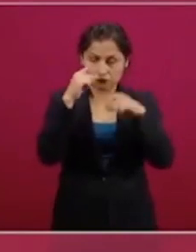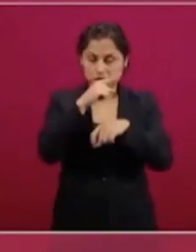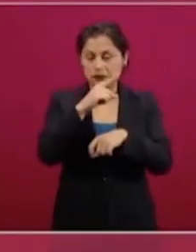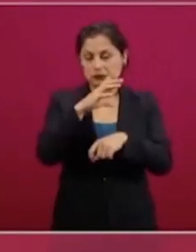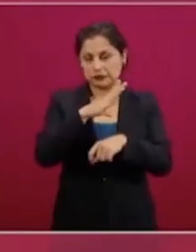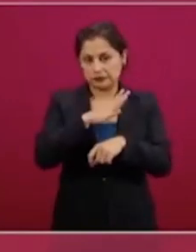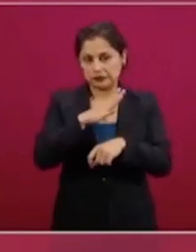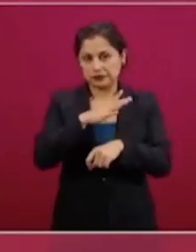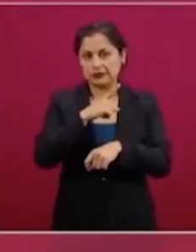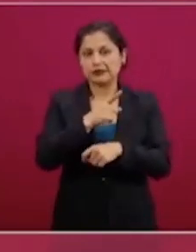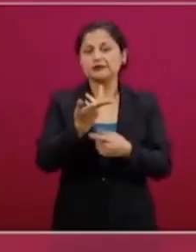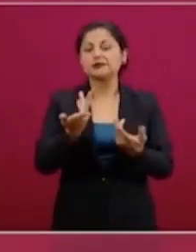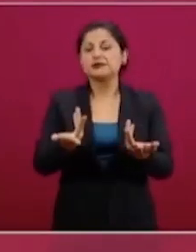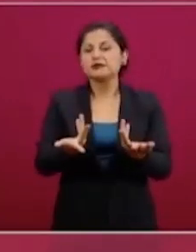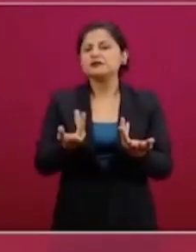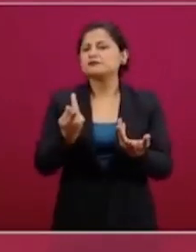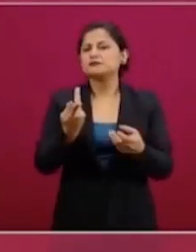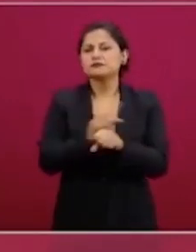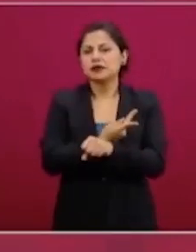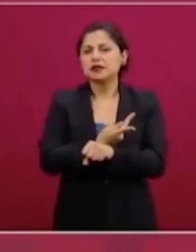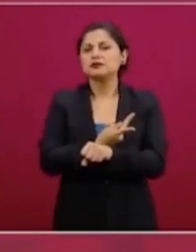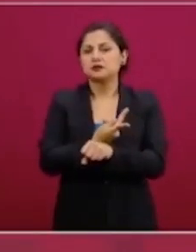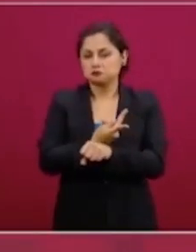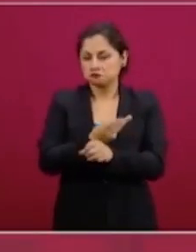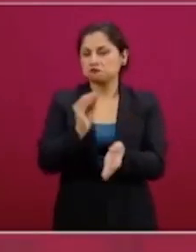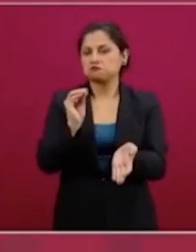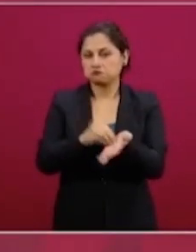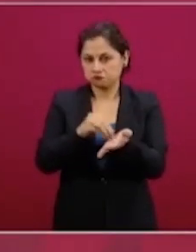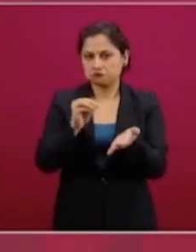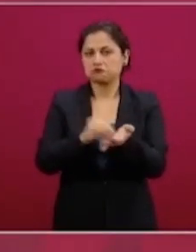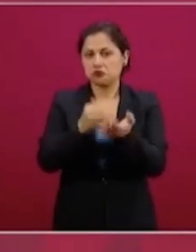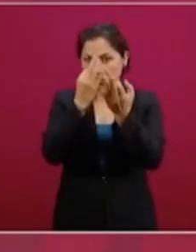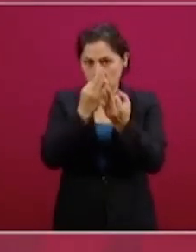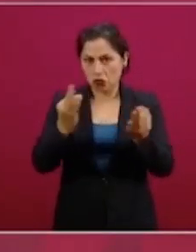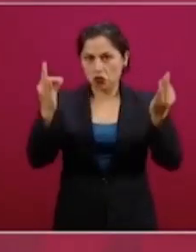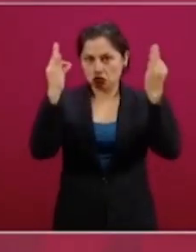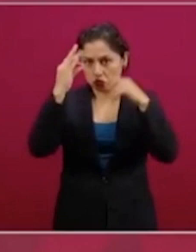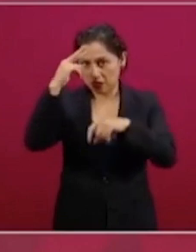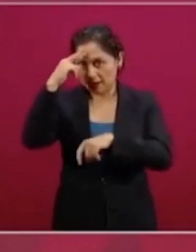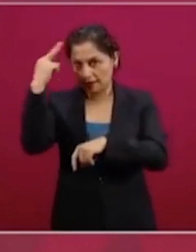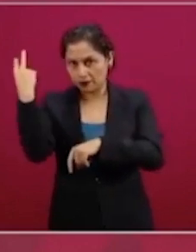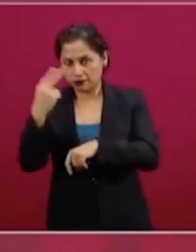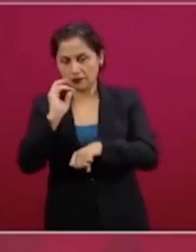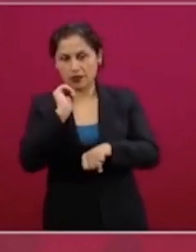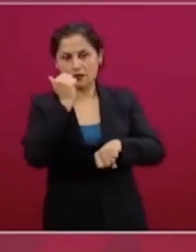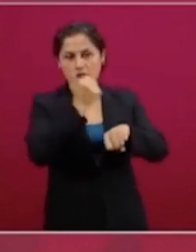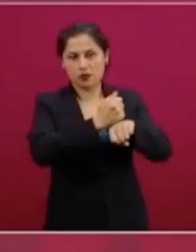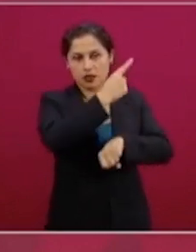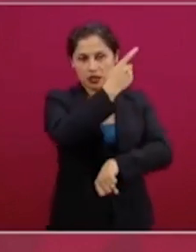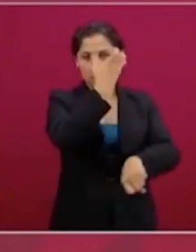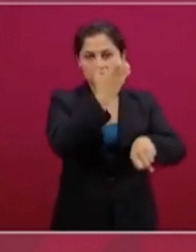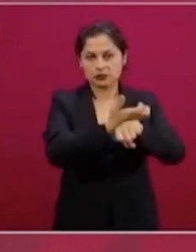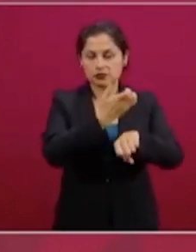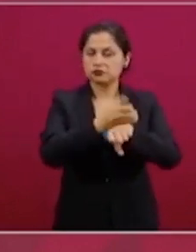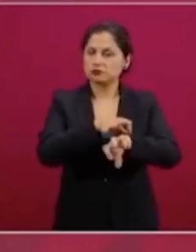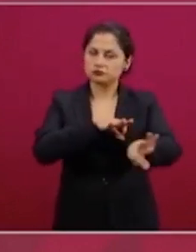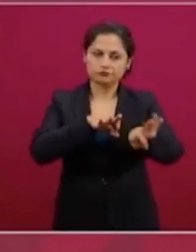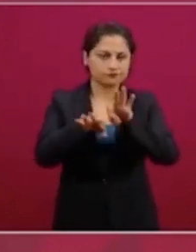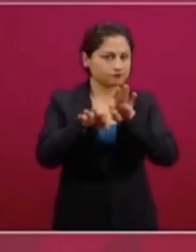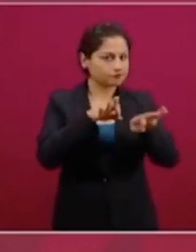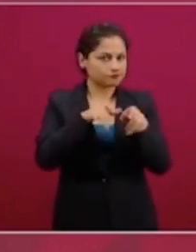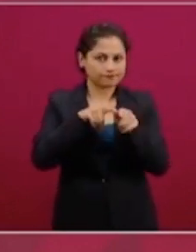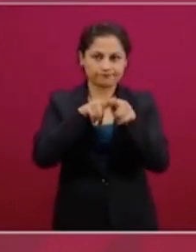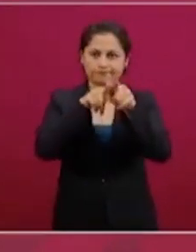Habría que decir que todos los consulados siguen trabajando, no hemos dejado de dar servicio ni lo dejaremos de hacer, sean cuáles sean las